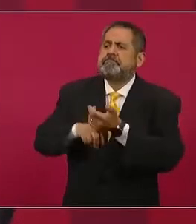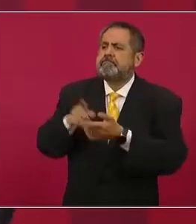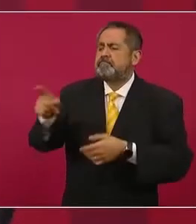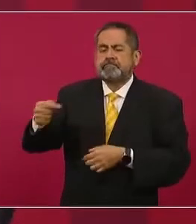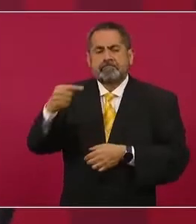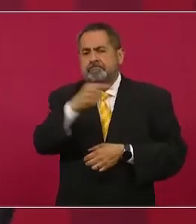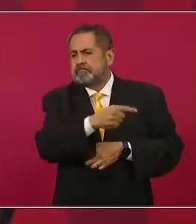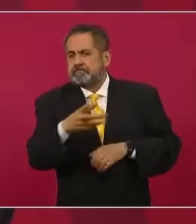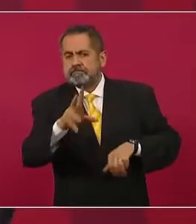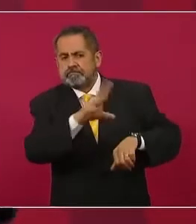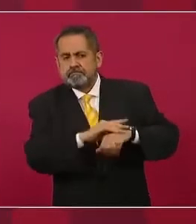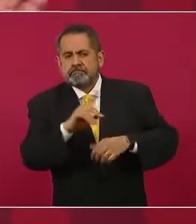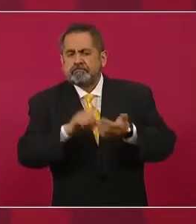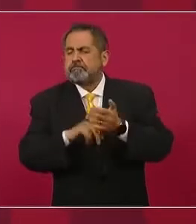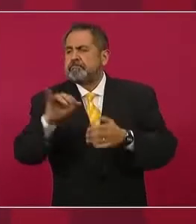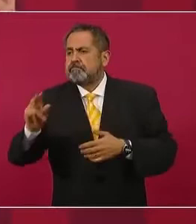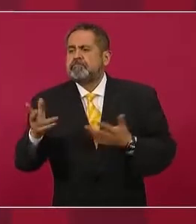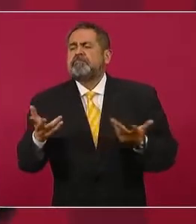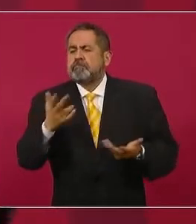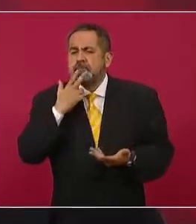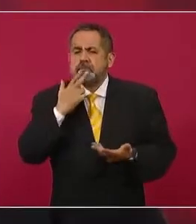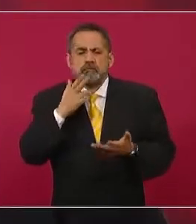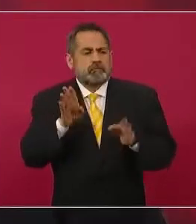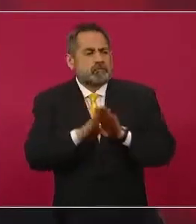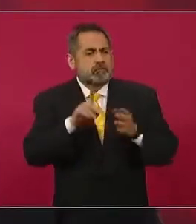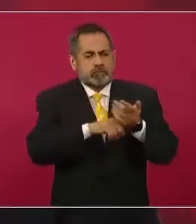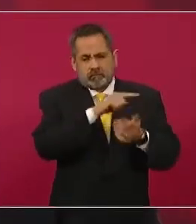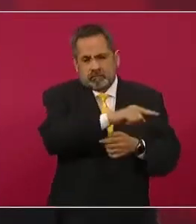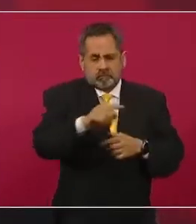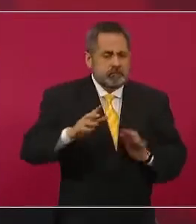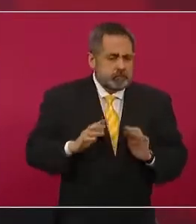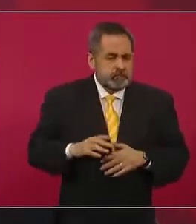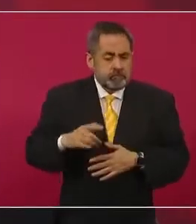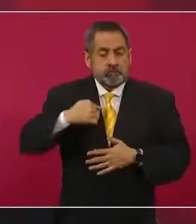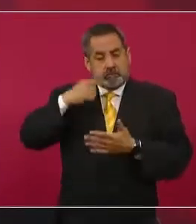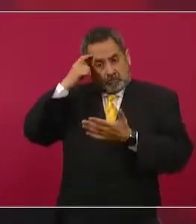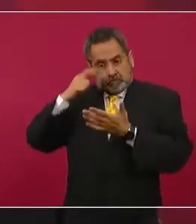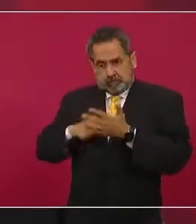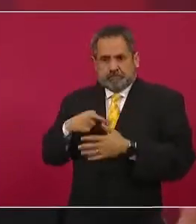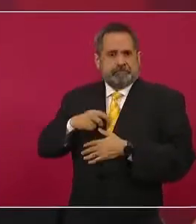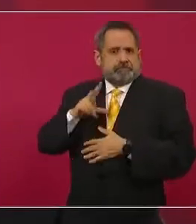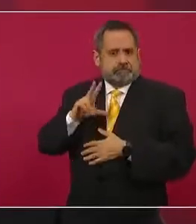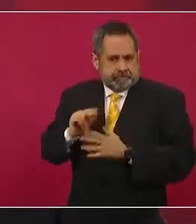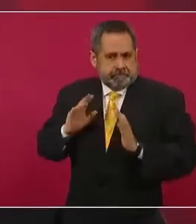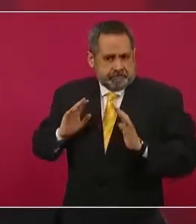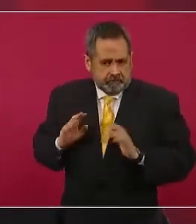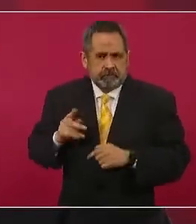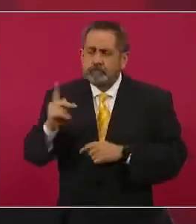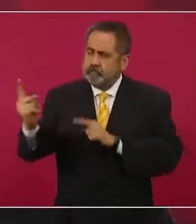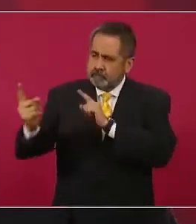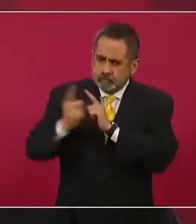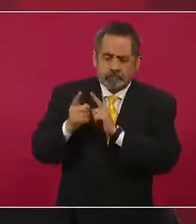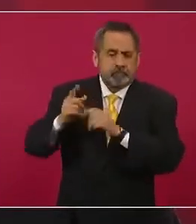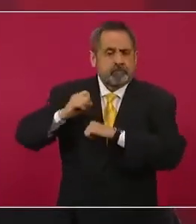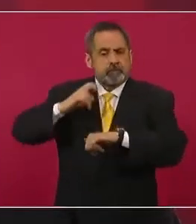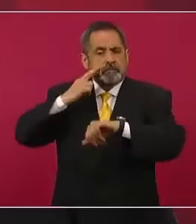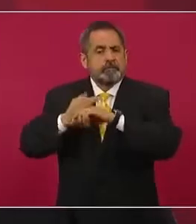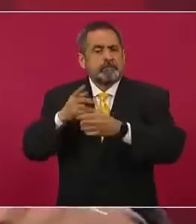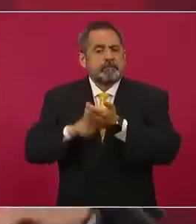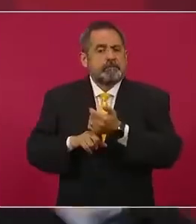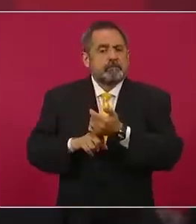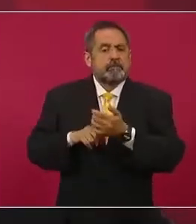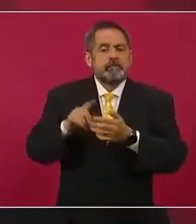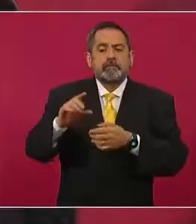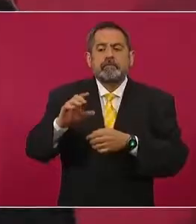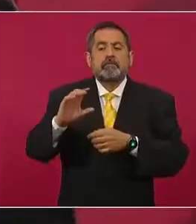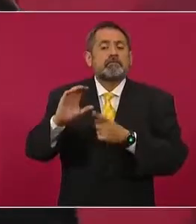no alguna o si se está utilizando el fracking. Nosotros creemos que no. Recordemos que la Comisión Nacional de